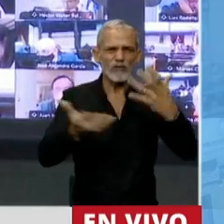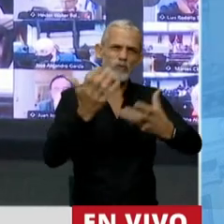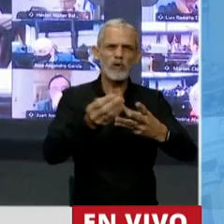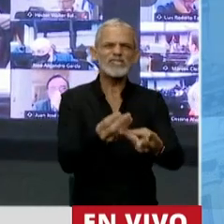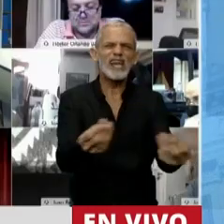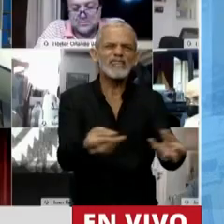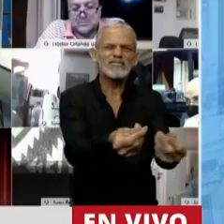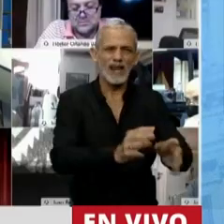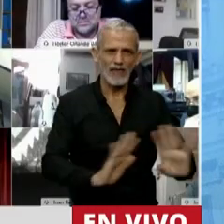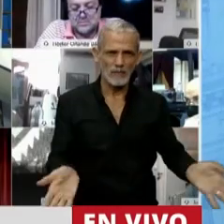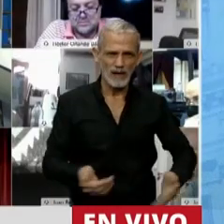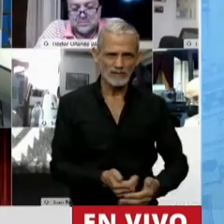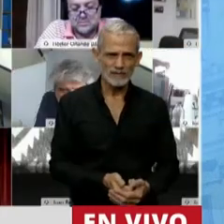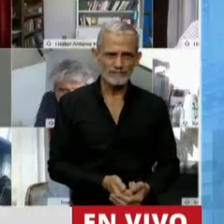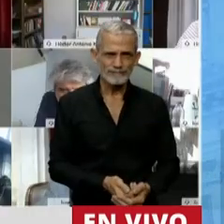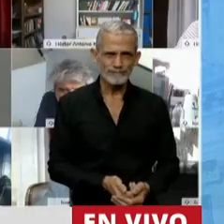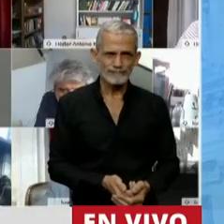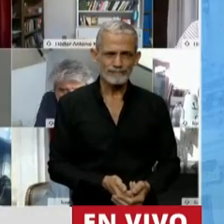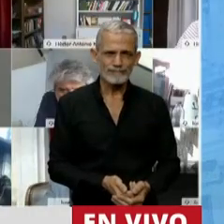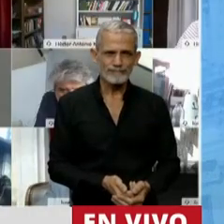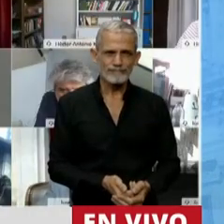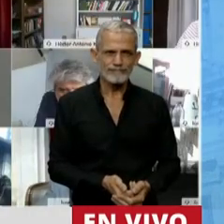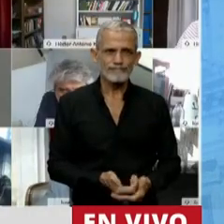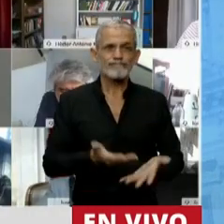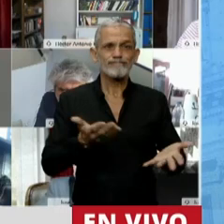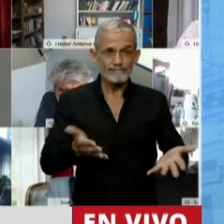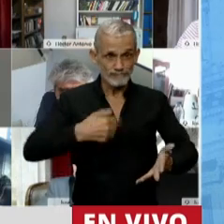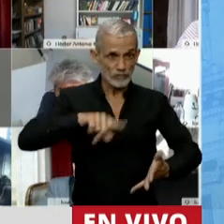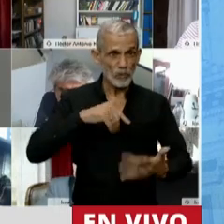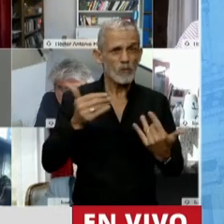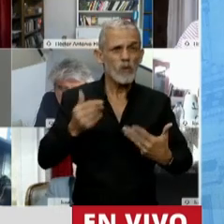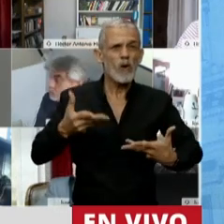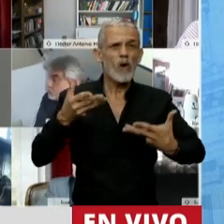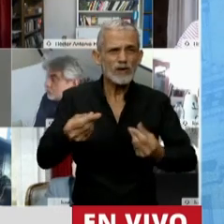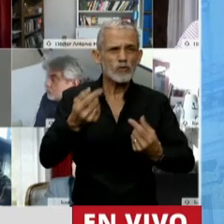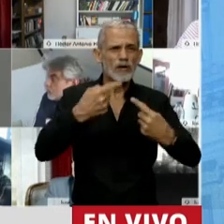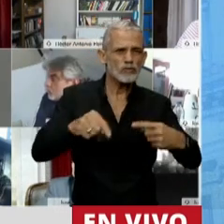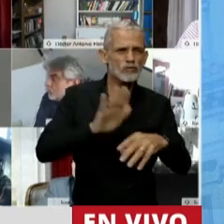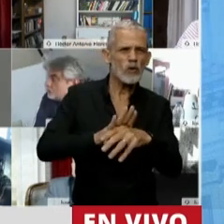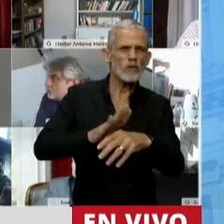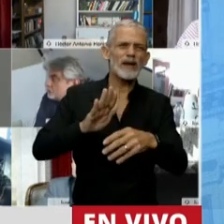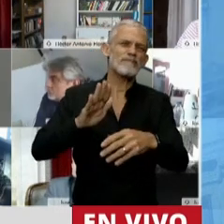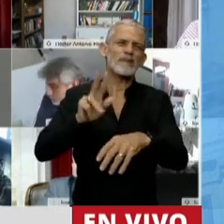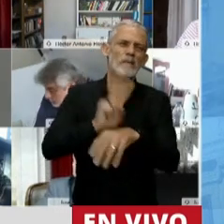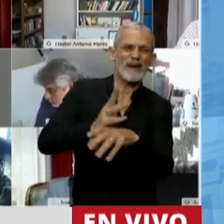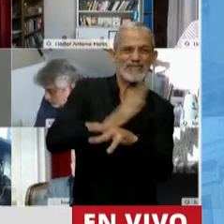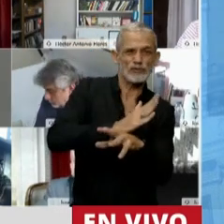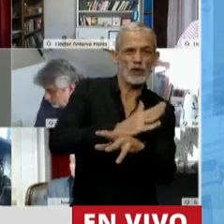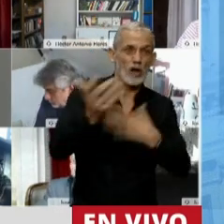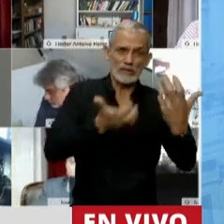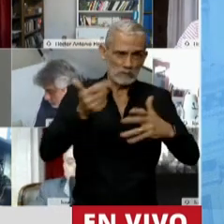no nos está permitiendo contribuir en lo que es la prevención de incendios,